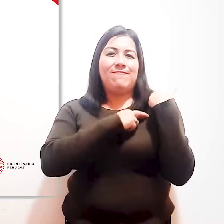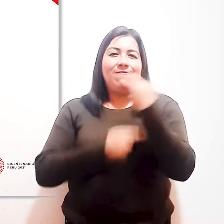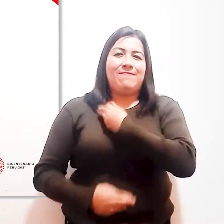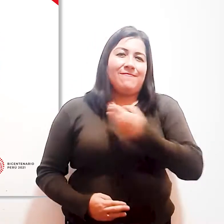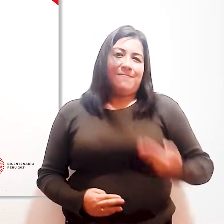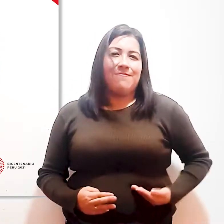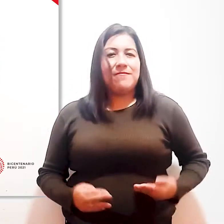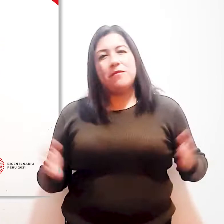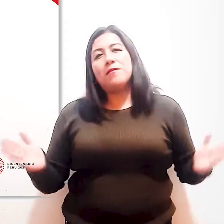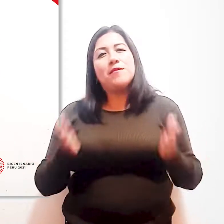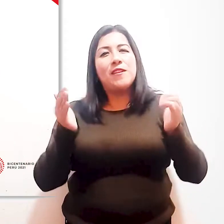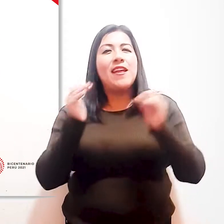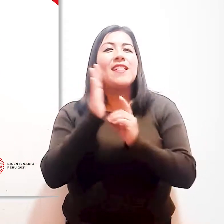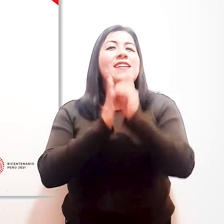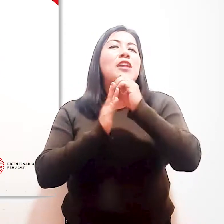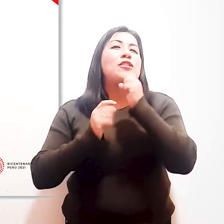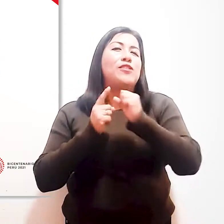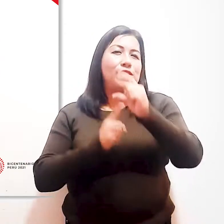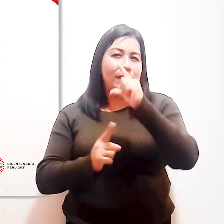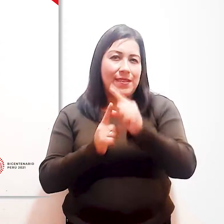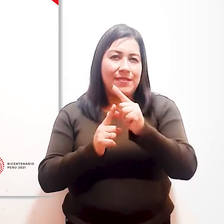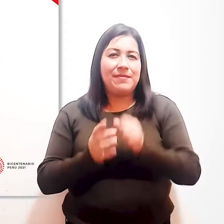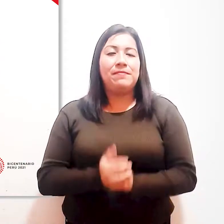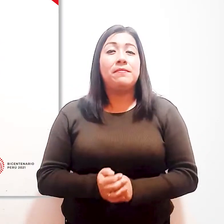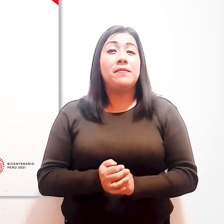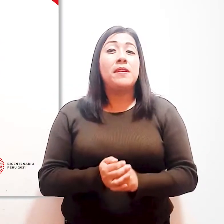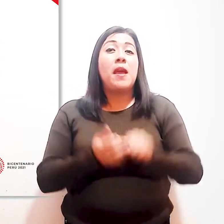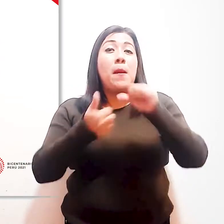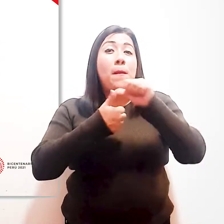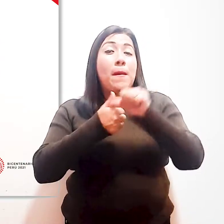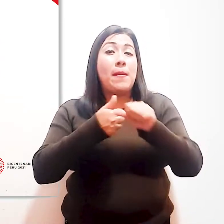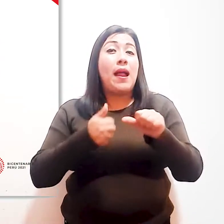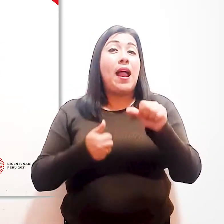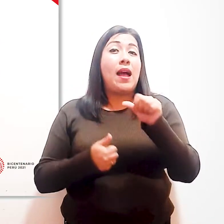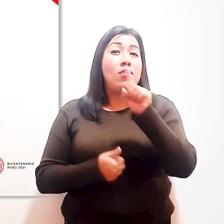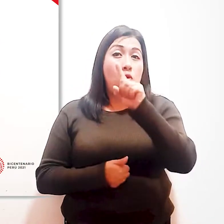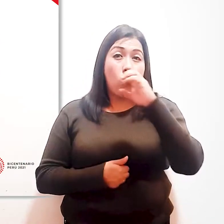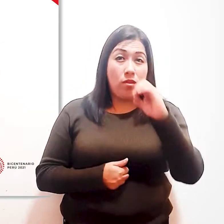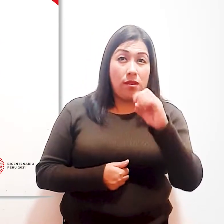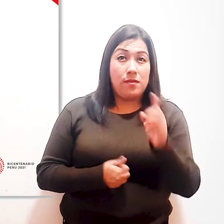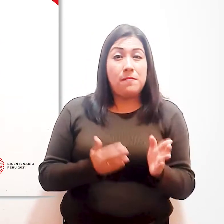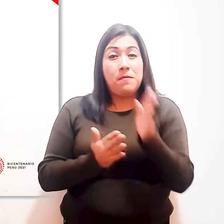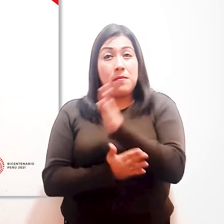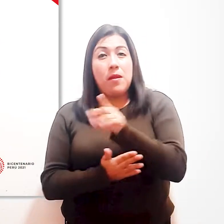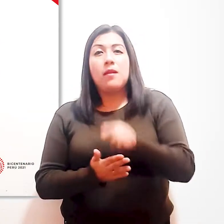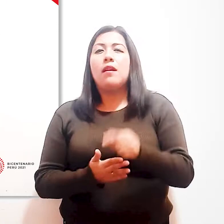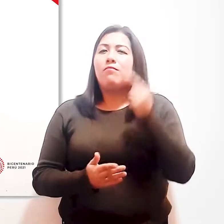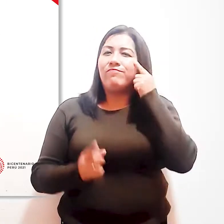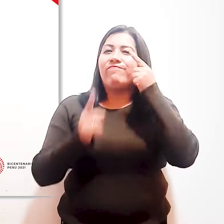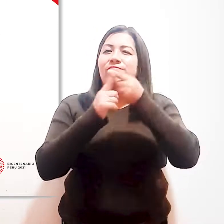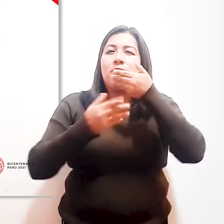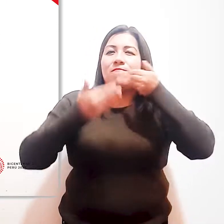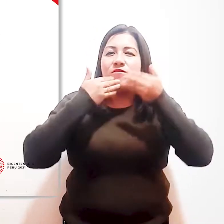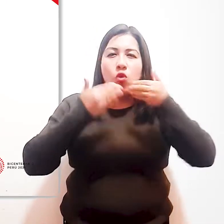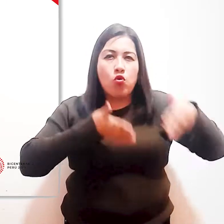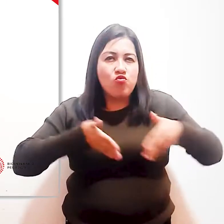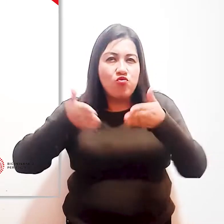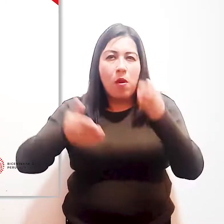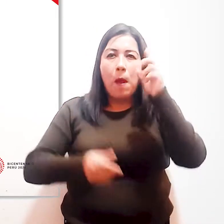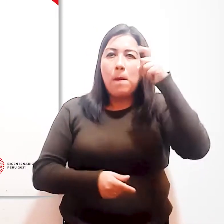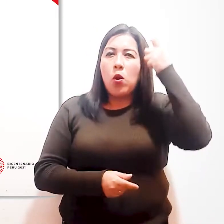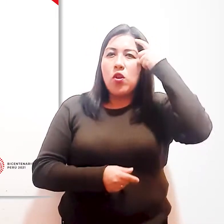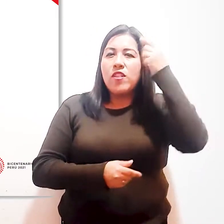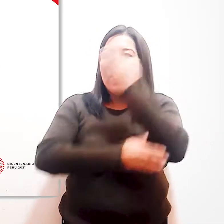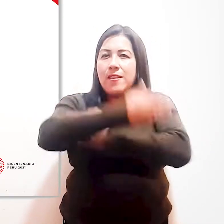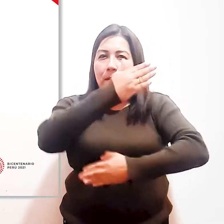estado promoción y desarrollo social. Página 10 trazando nuevos y mejores rumbos políticas